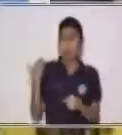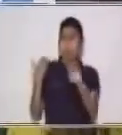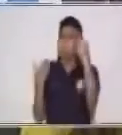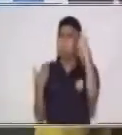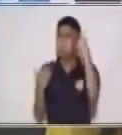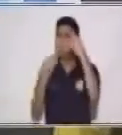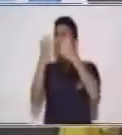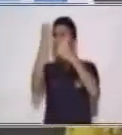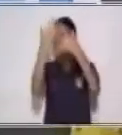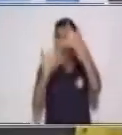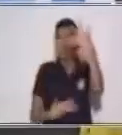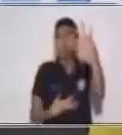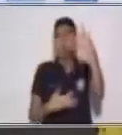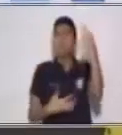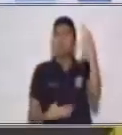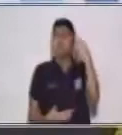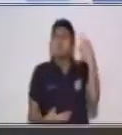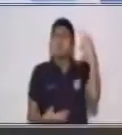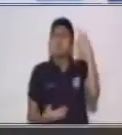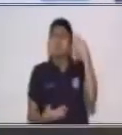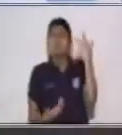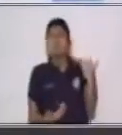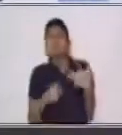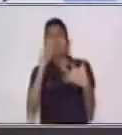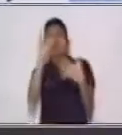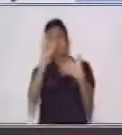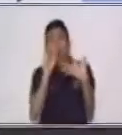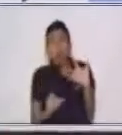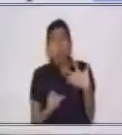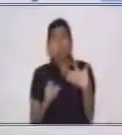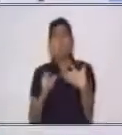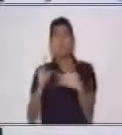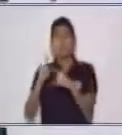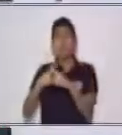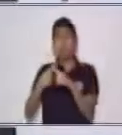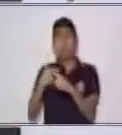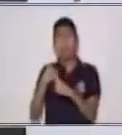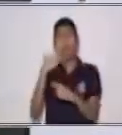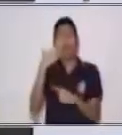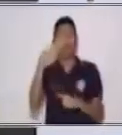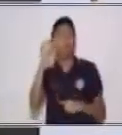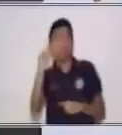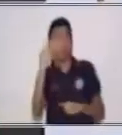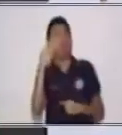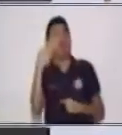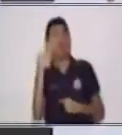piensa en todas las cosas que te hacen feliz cuando estás con ellos.